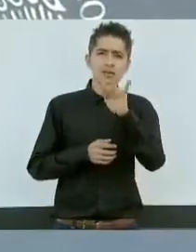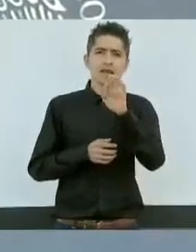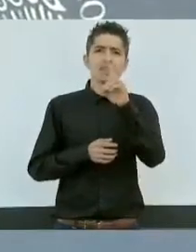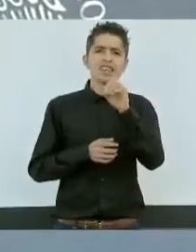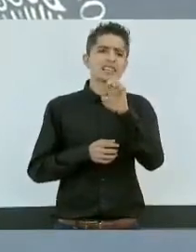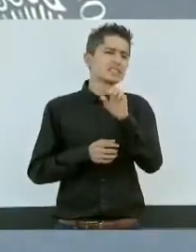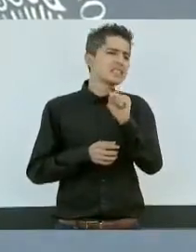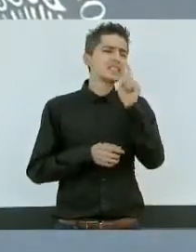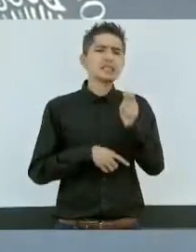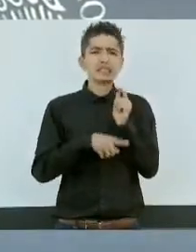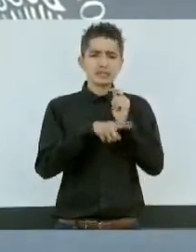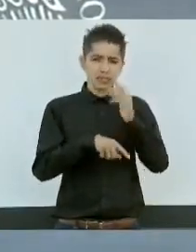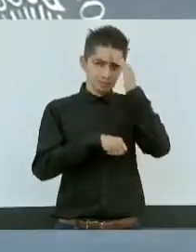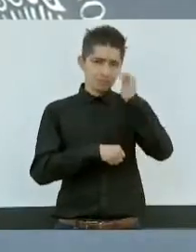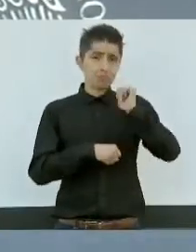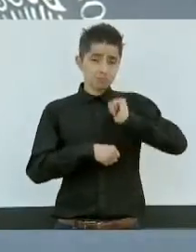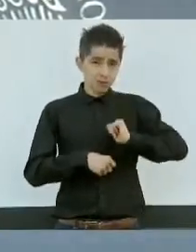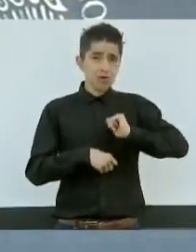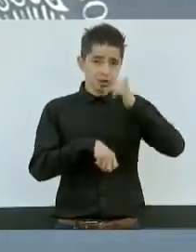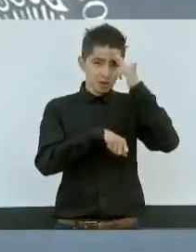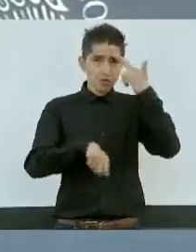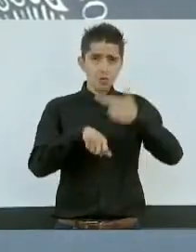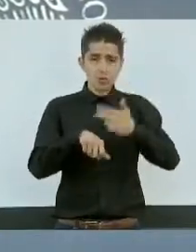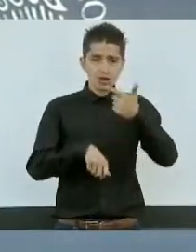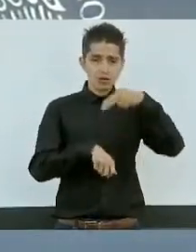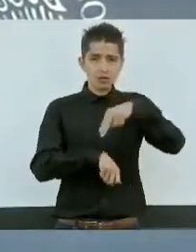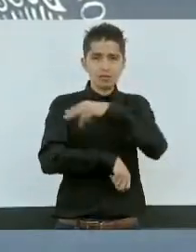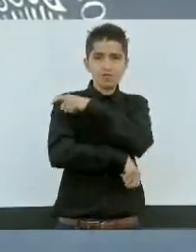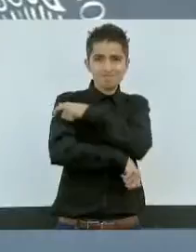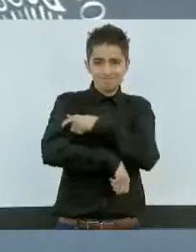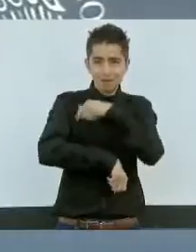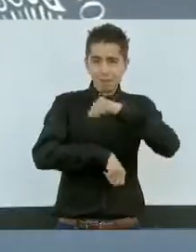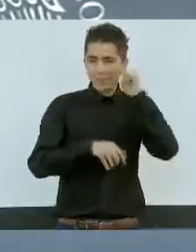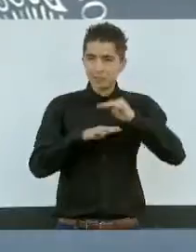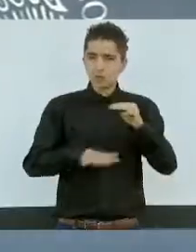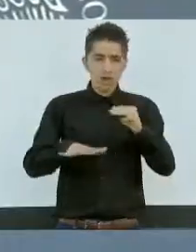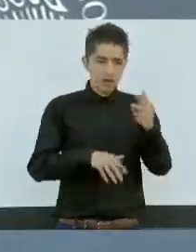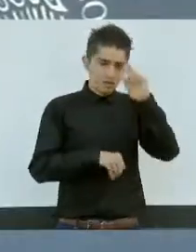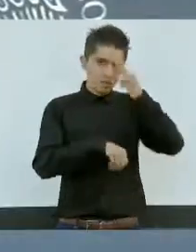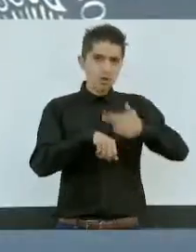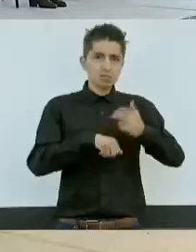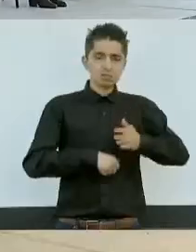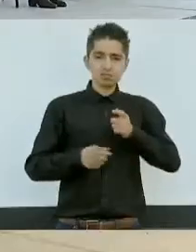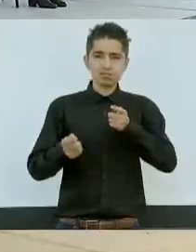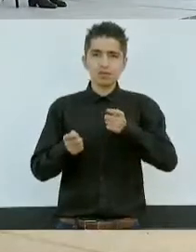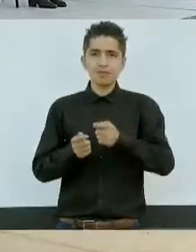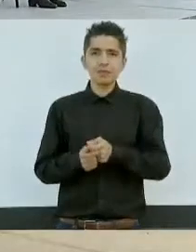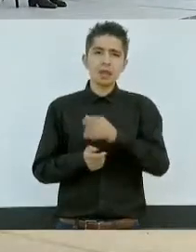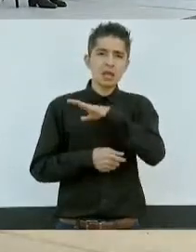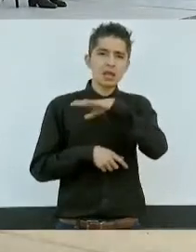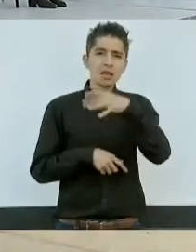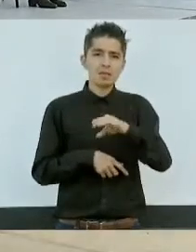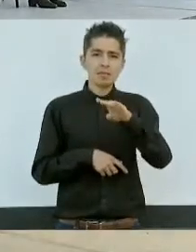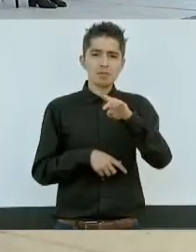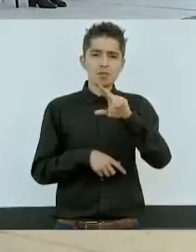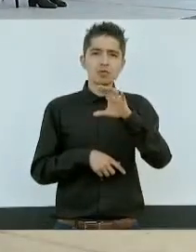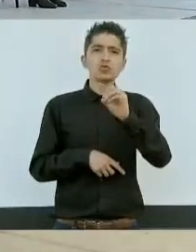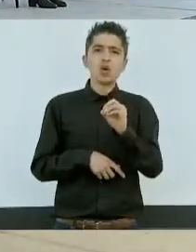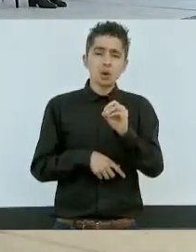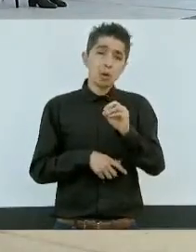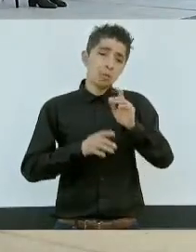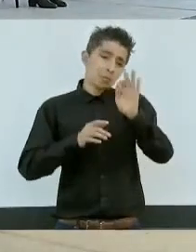responsable de la Guardia Nacional en Michoacán, que seguramente pronto el general Bucio le dará ya el